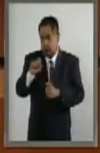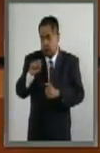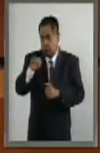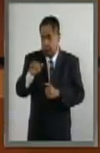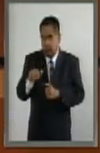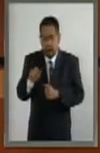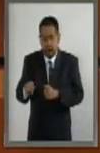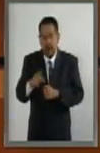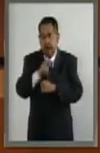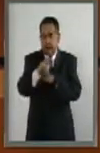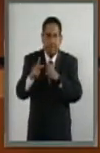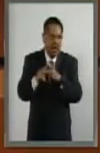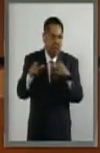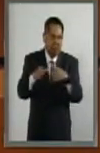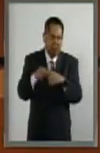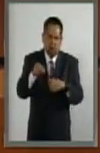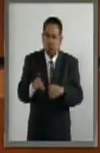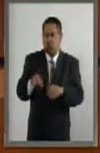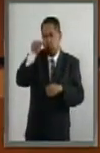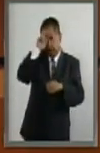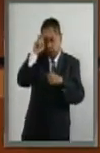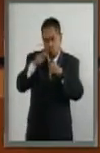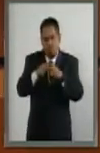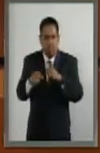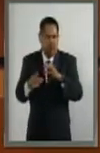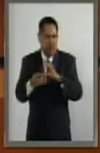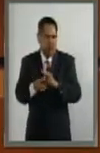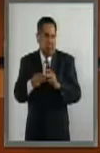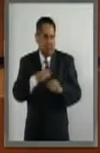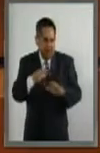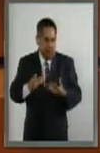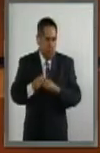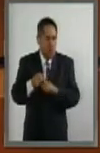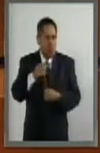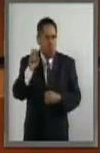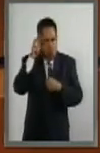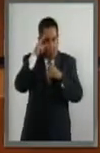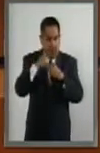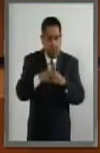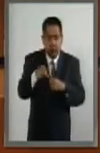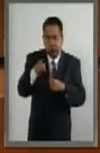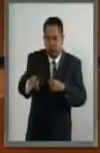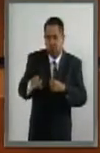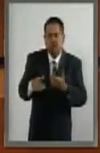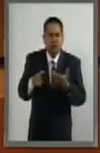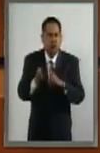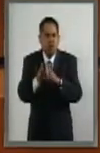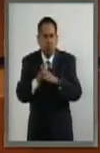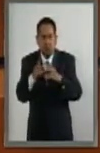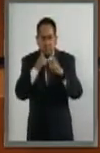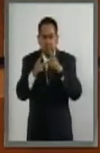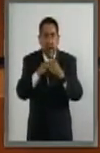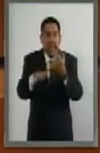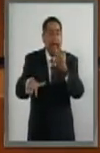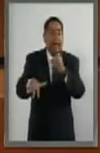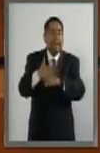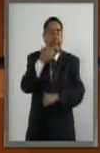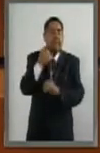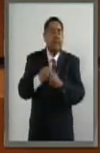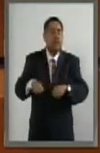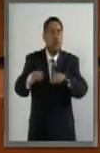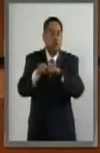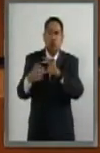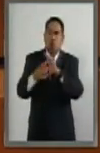por su parte un país nórdico integrante de la Unión Europea. Como parte de esta organización, es nuestro quinceavo socio comercial.